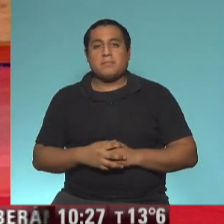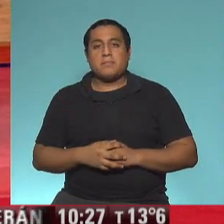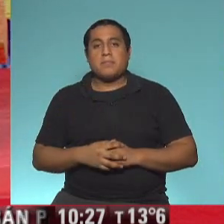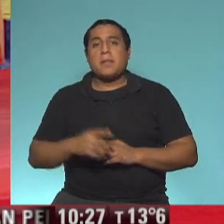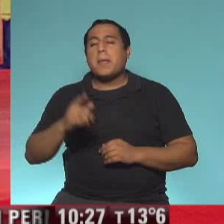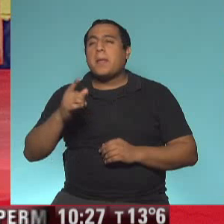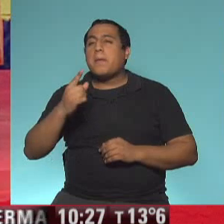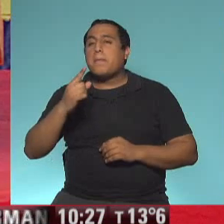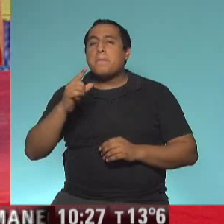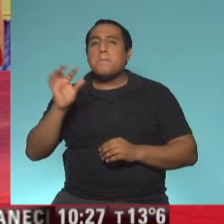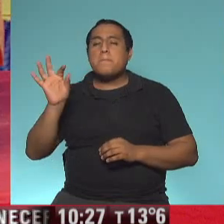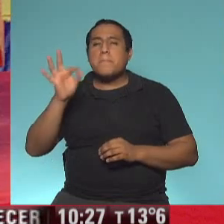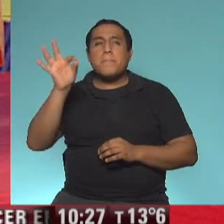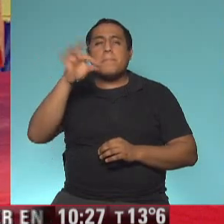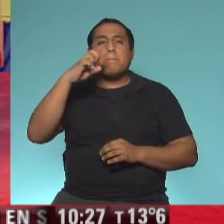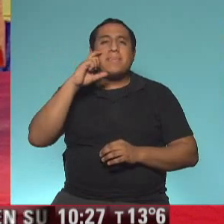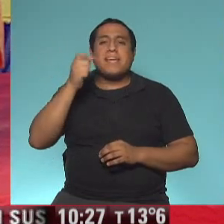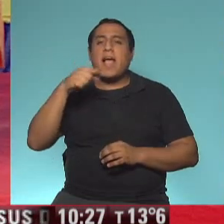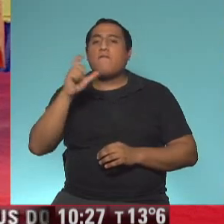picaflor y el sapo.